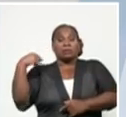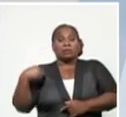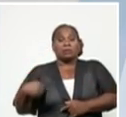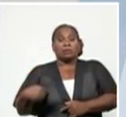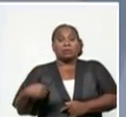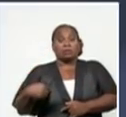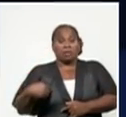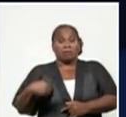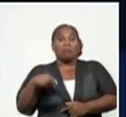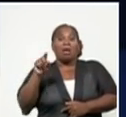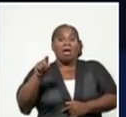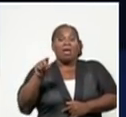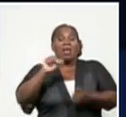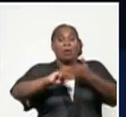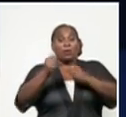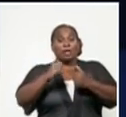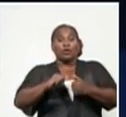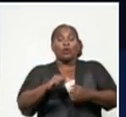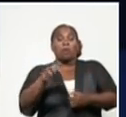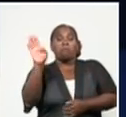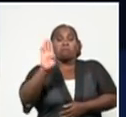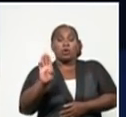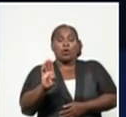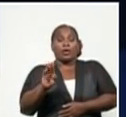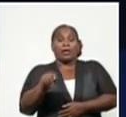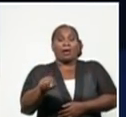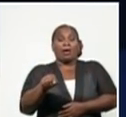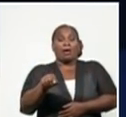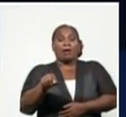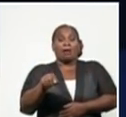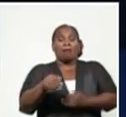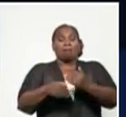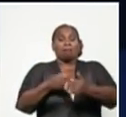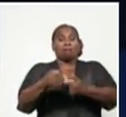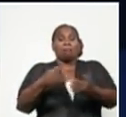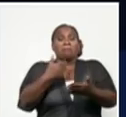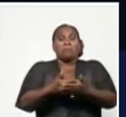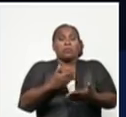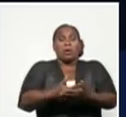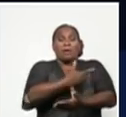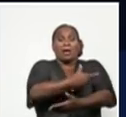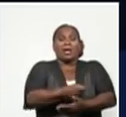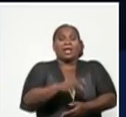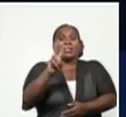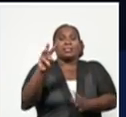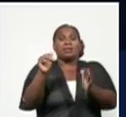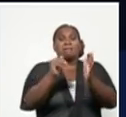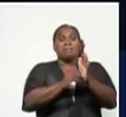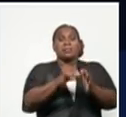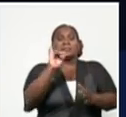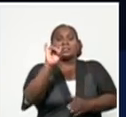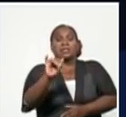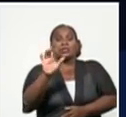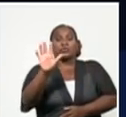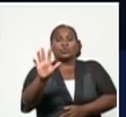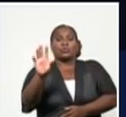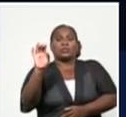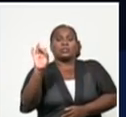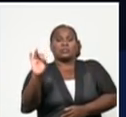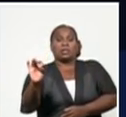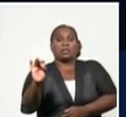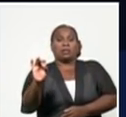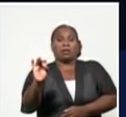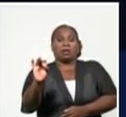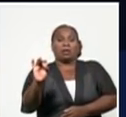biología molecular, pues, procesaron la cifra de 3.657 muestras